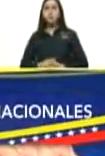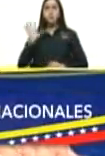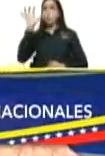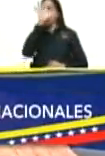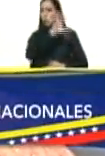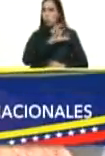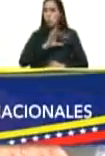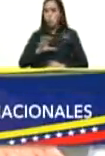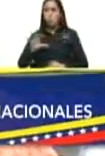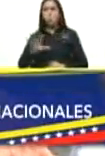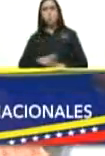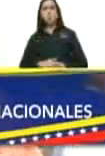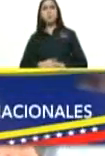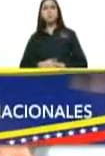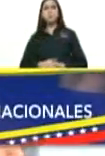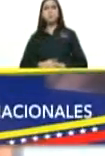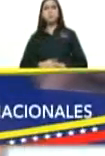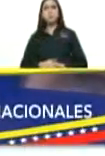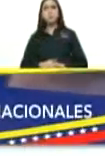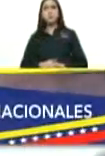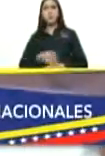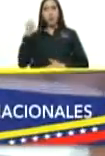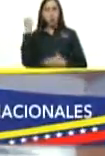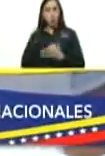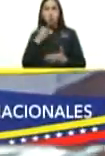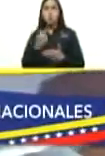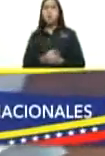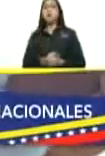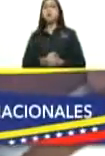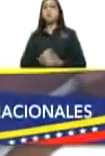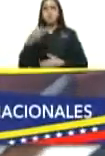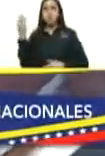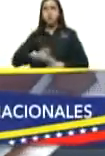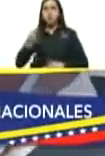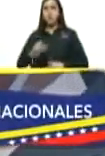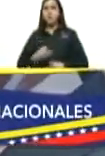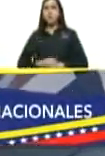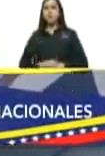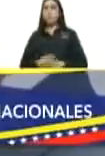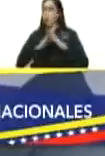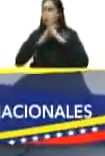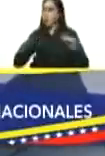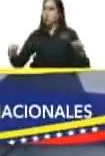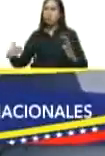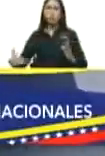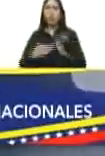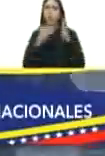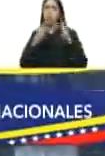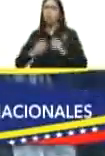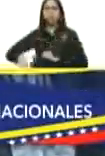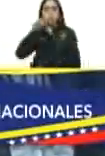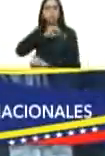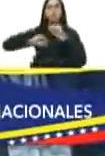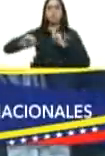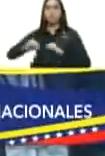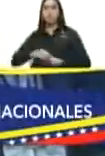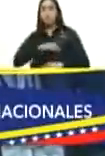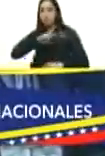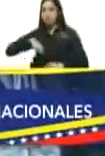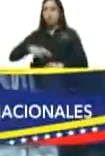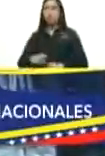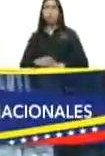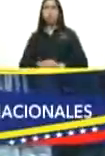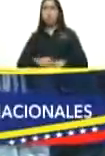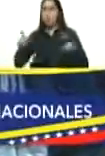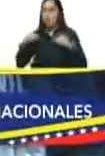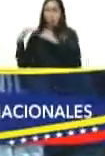no le bajaremos la mirada y la cabeza jamás a nadie venga de donde venga donde nos consideramos